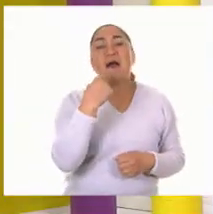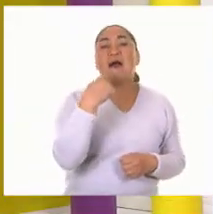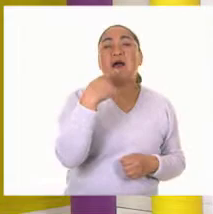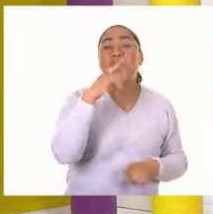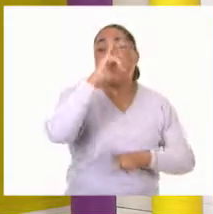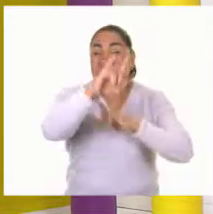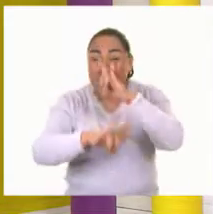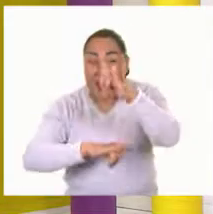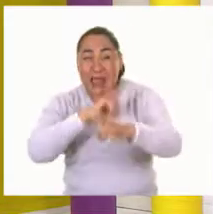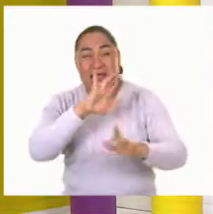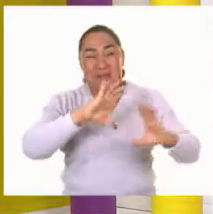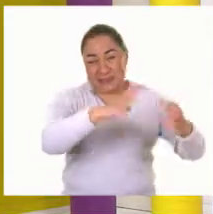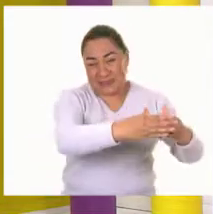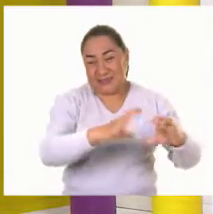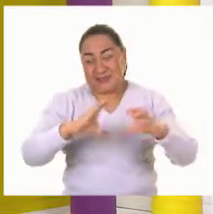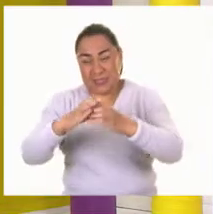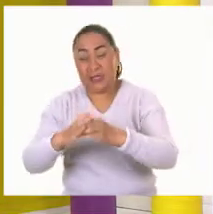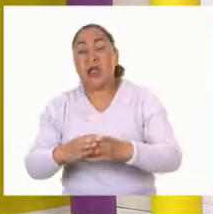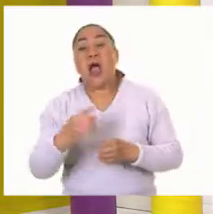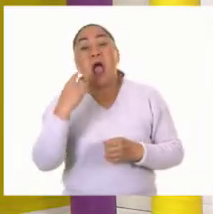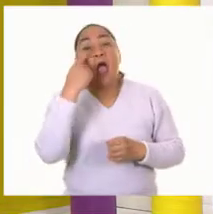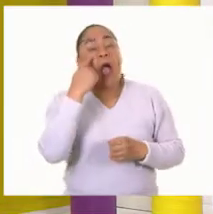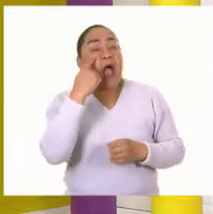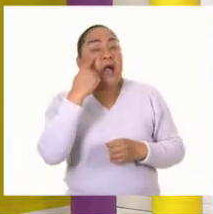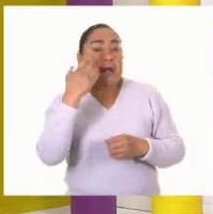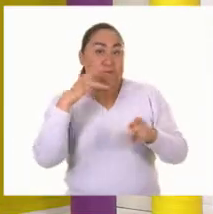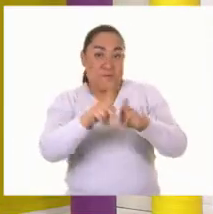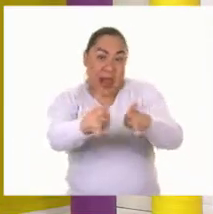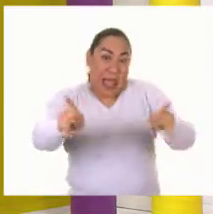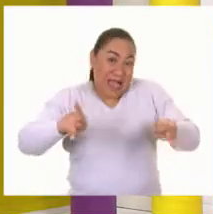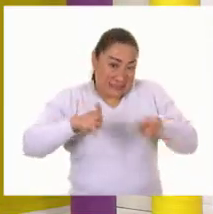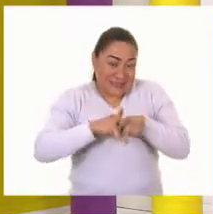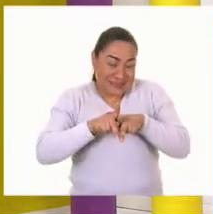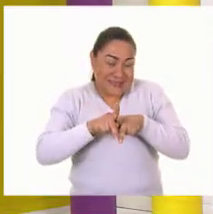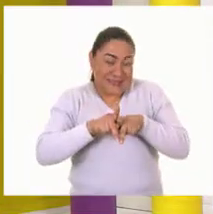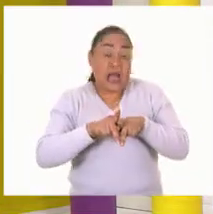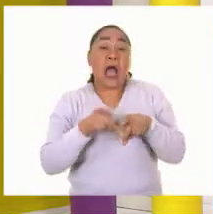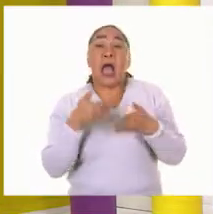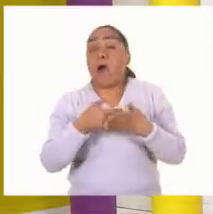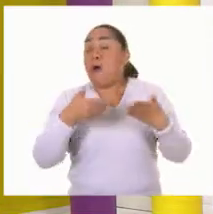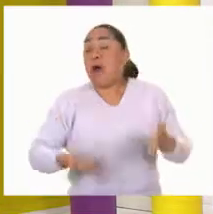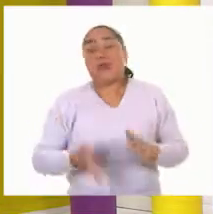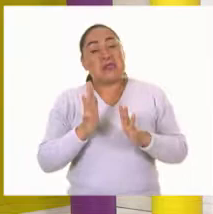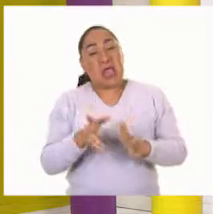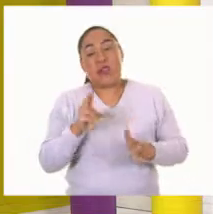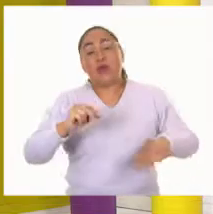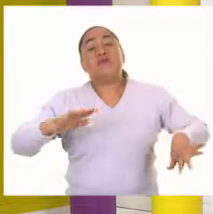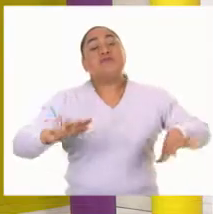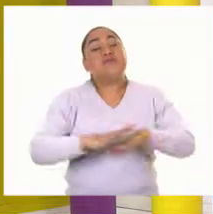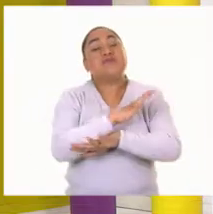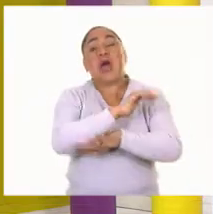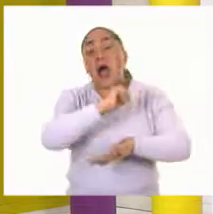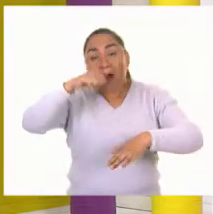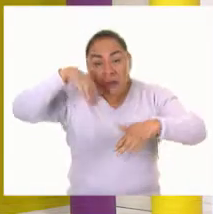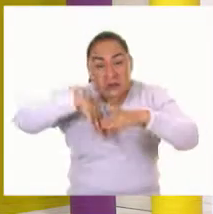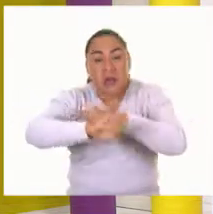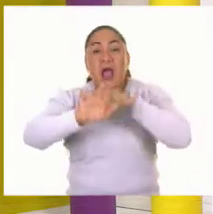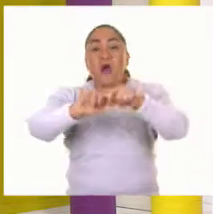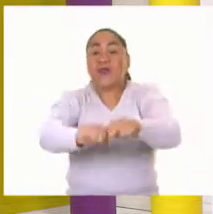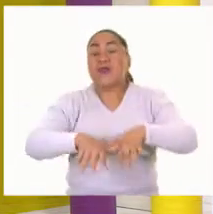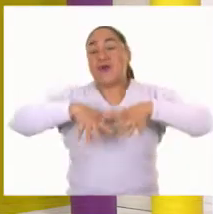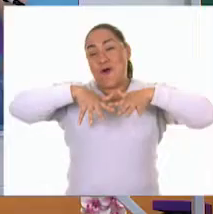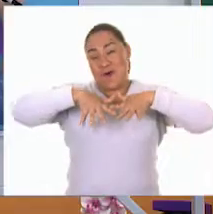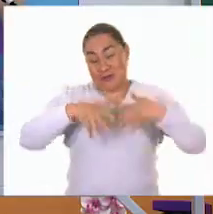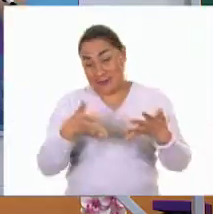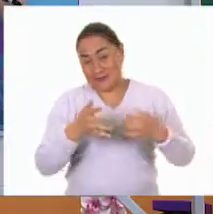los bailes principales por ejemplo se hacían antes al aire libre pero ahora se hacen en auditorios o en lugares o especiales muy